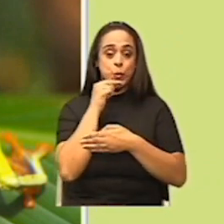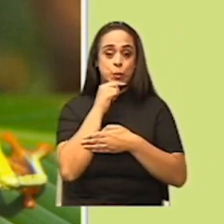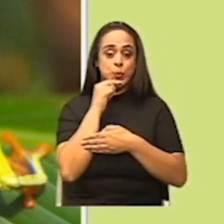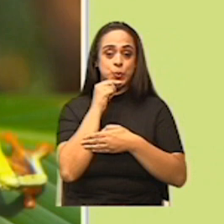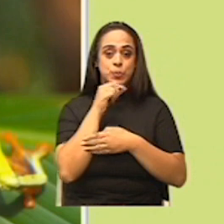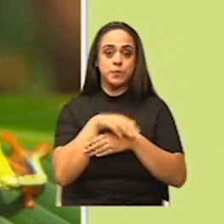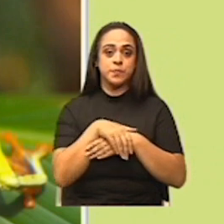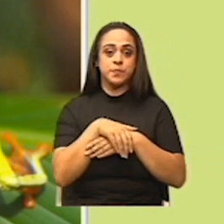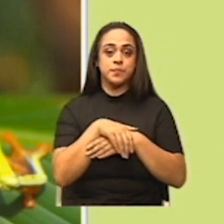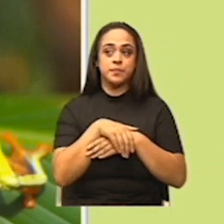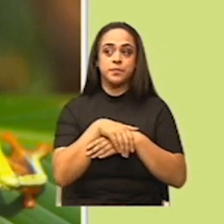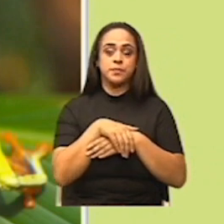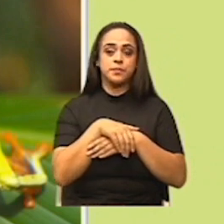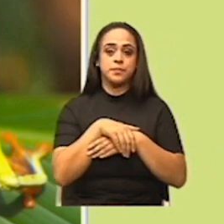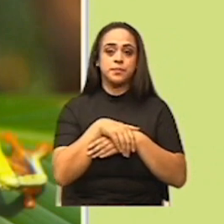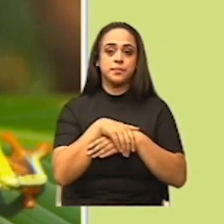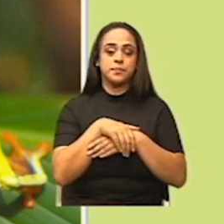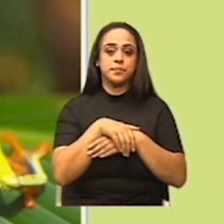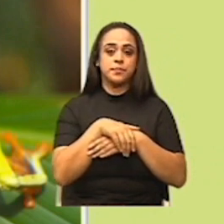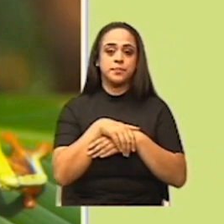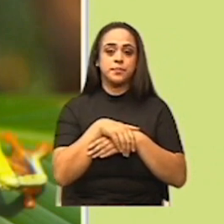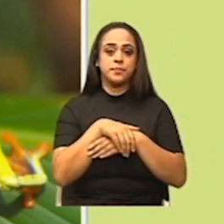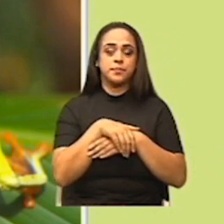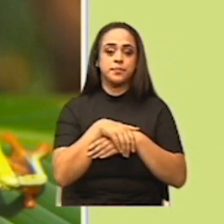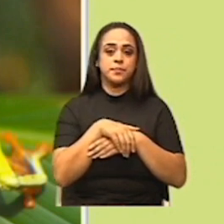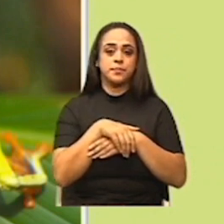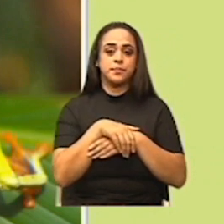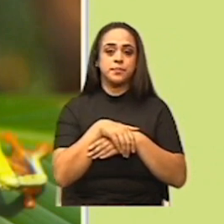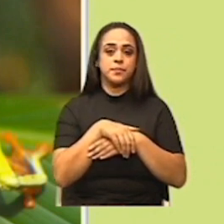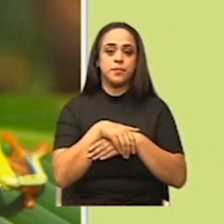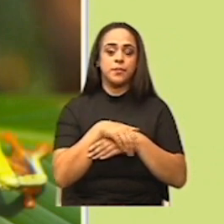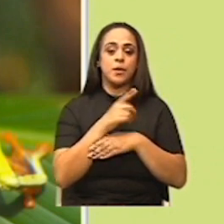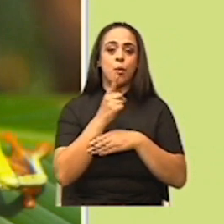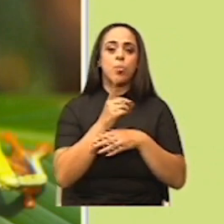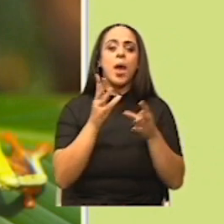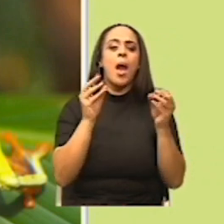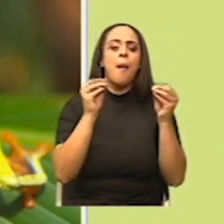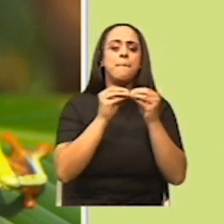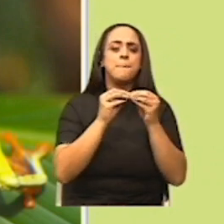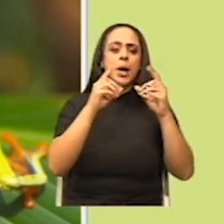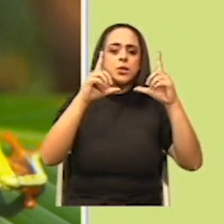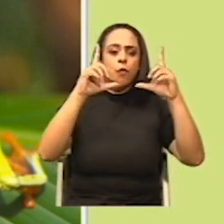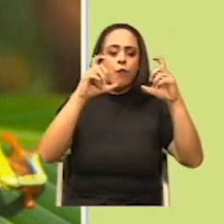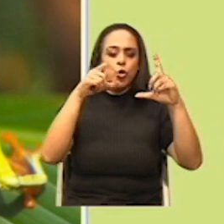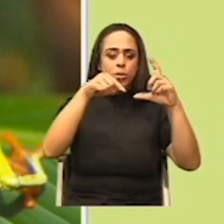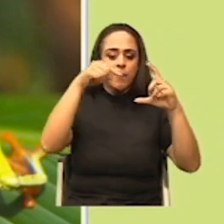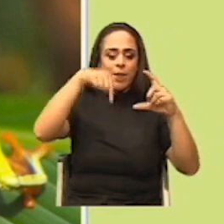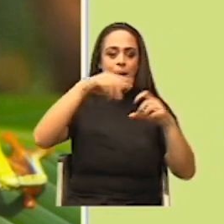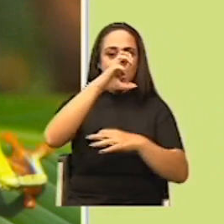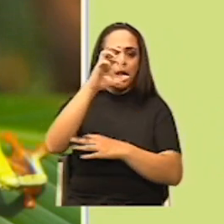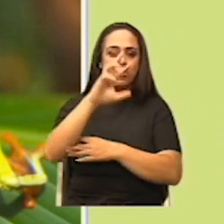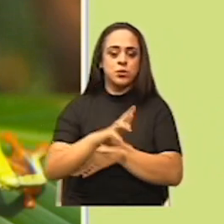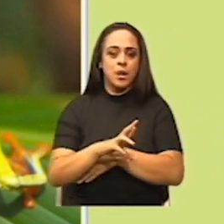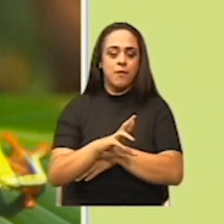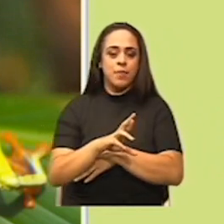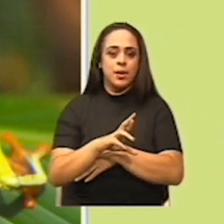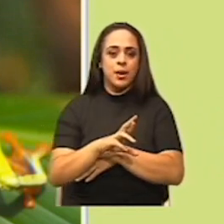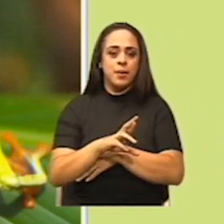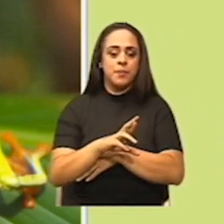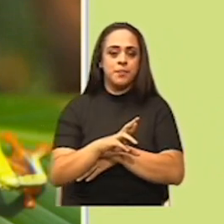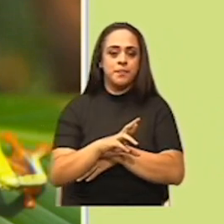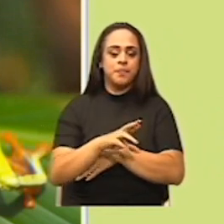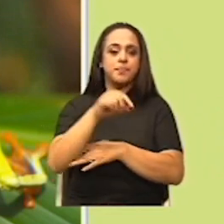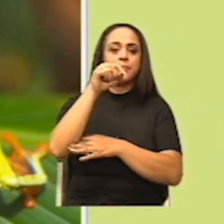ranita es una de las más fotografiadas de nuestro país. En este caso, la ranita